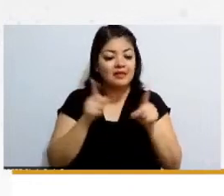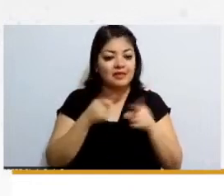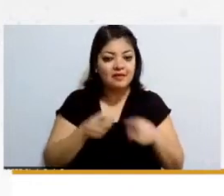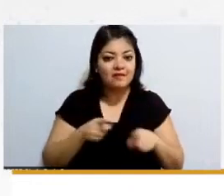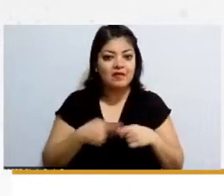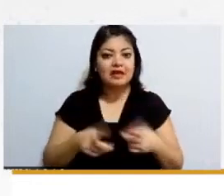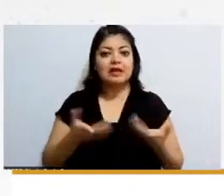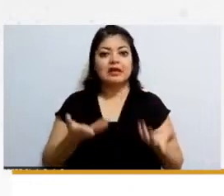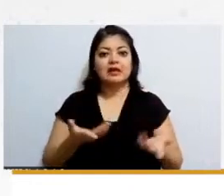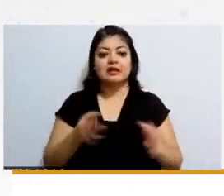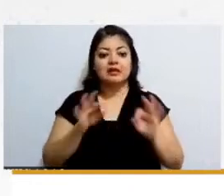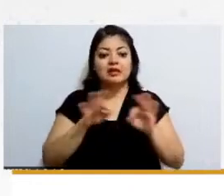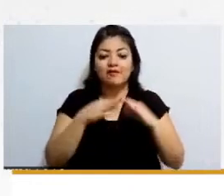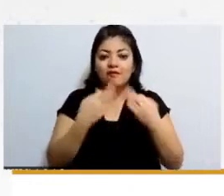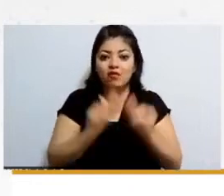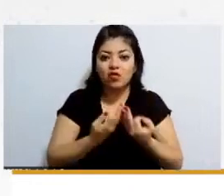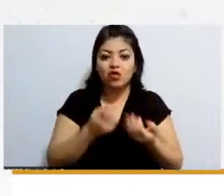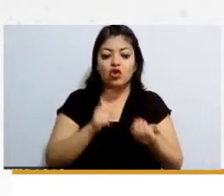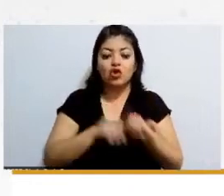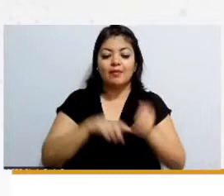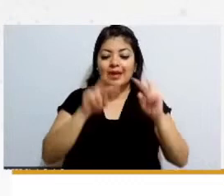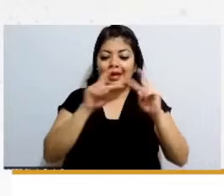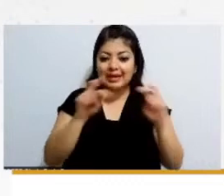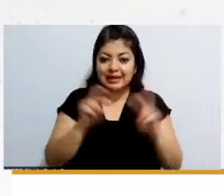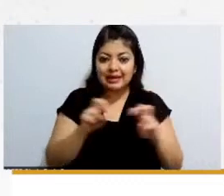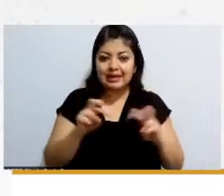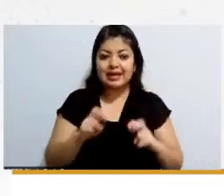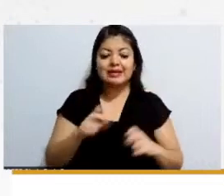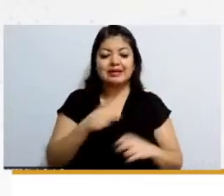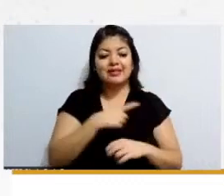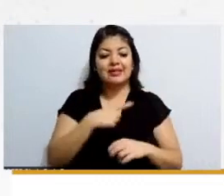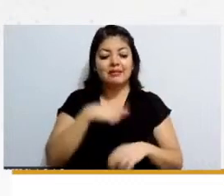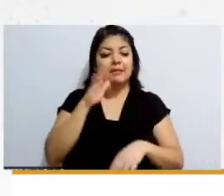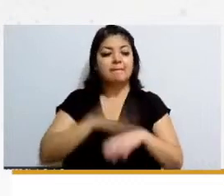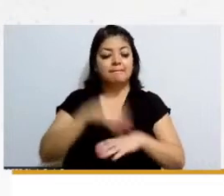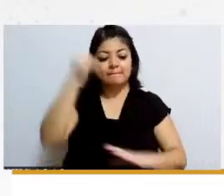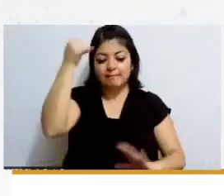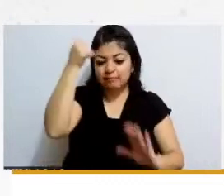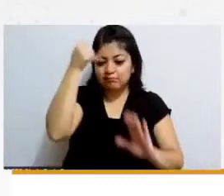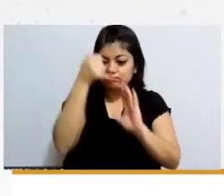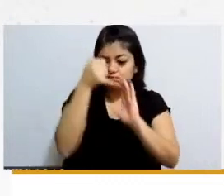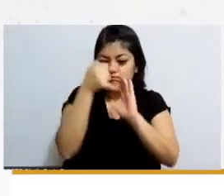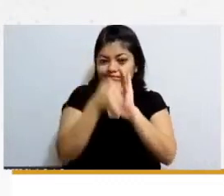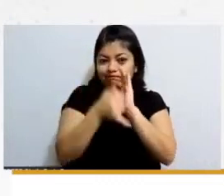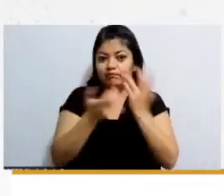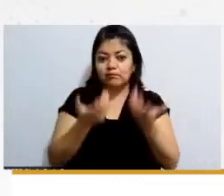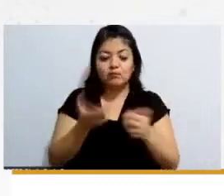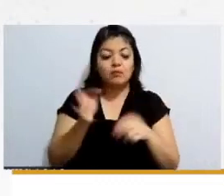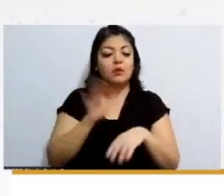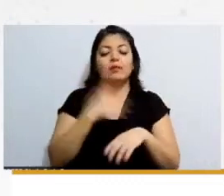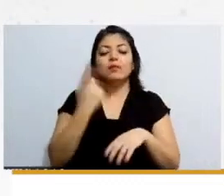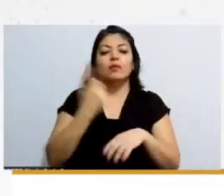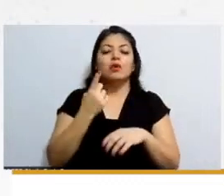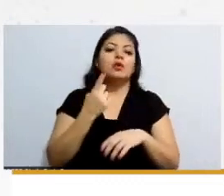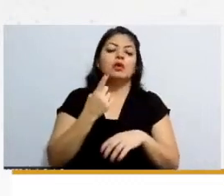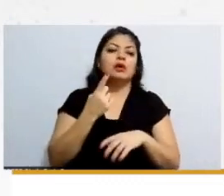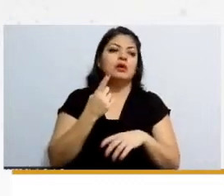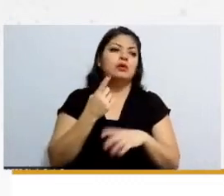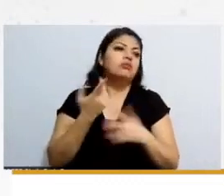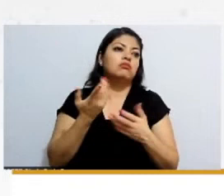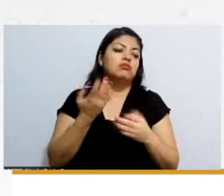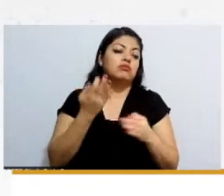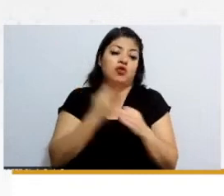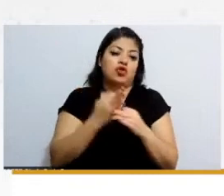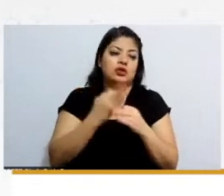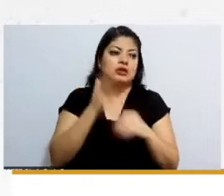formas de analizar y que debemos de profundizar porque una situación en particular como en esta